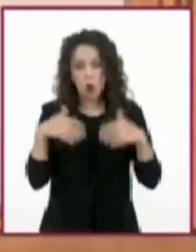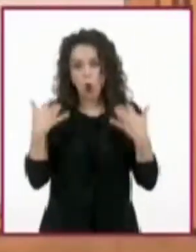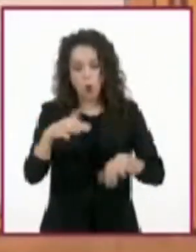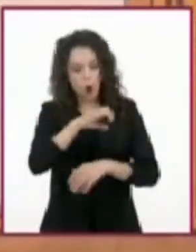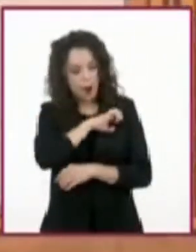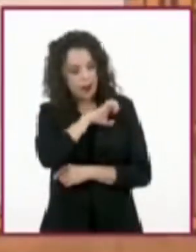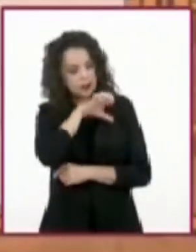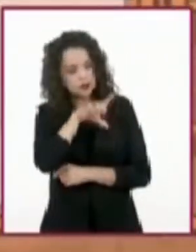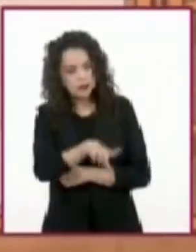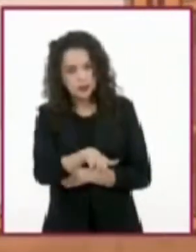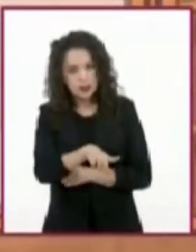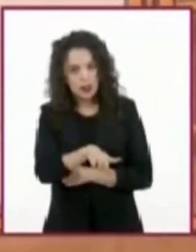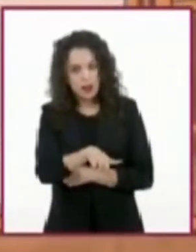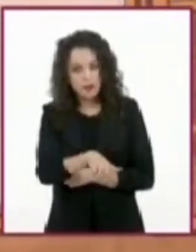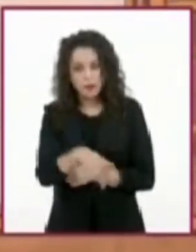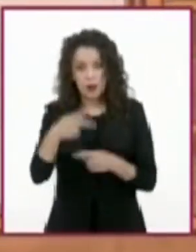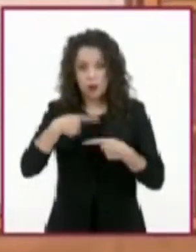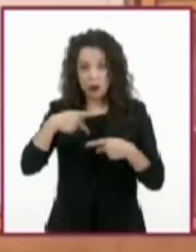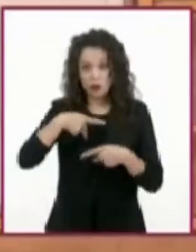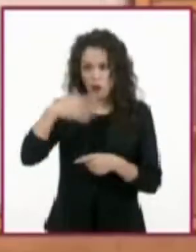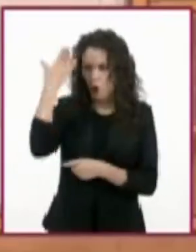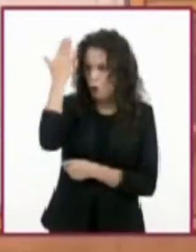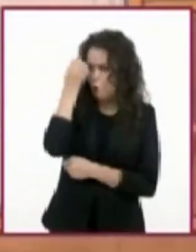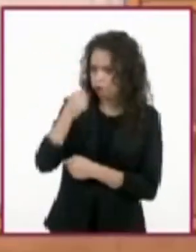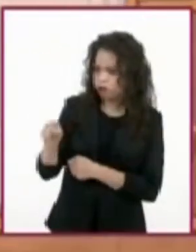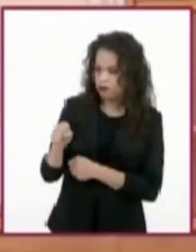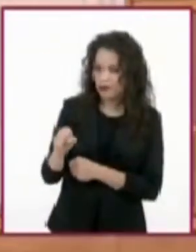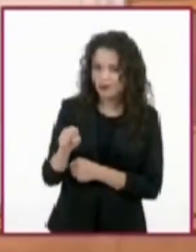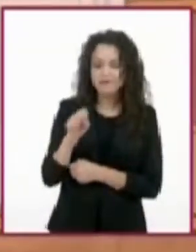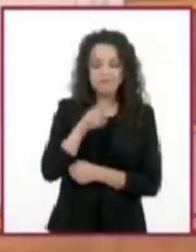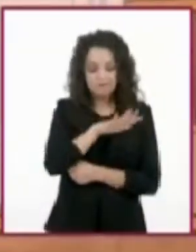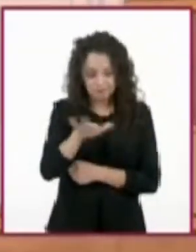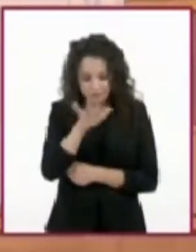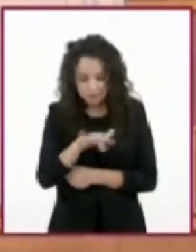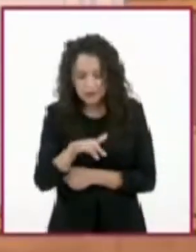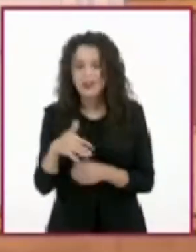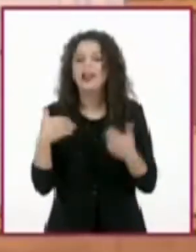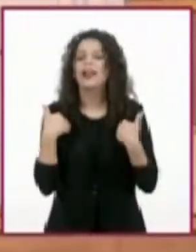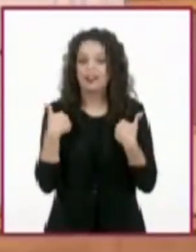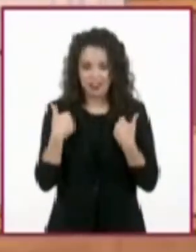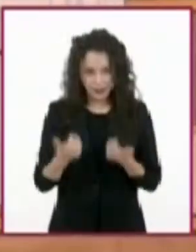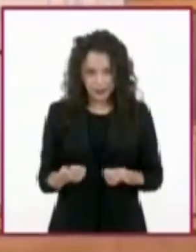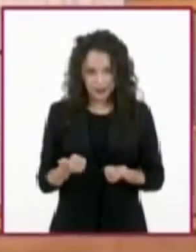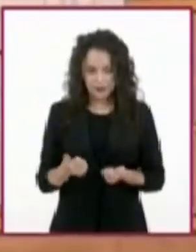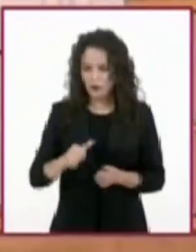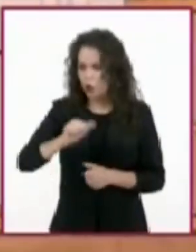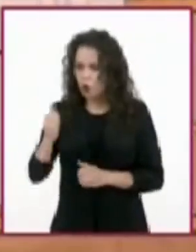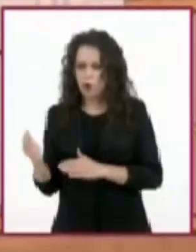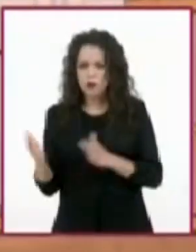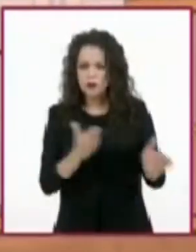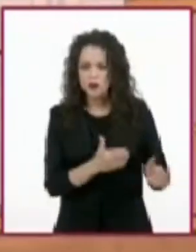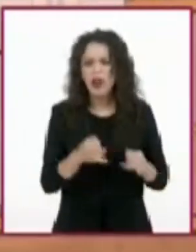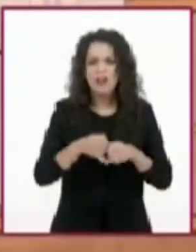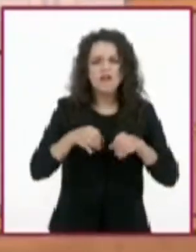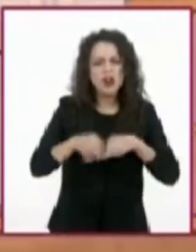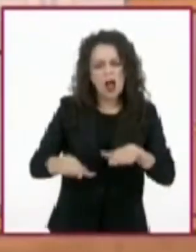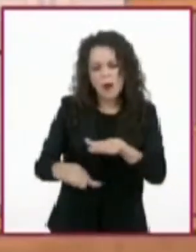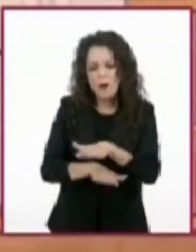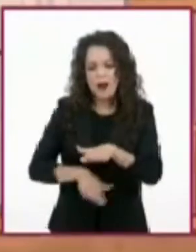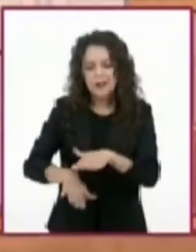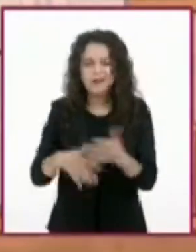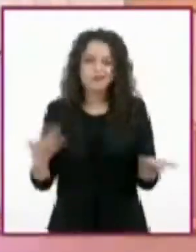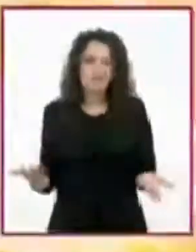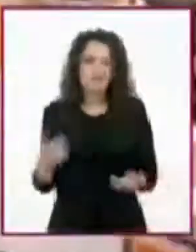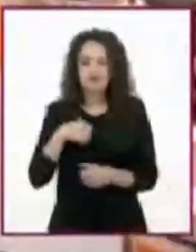solamente los expertos los comprenden. Otros tienen información muy básica que no sirve para nuestros